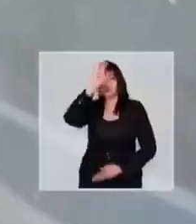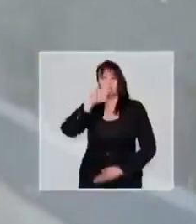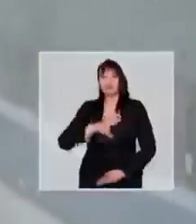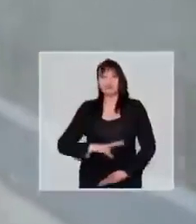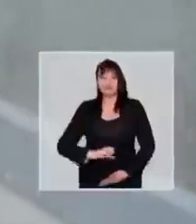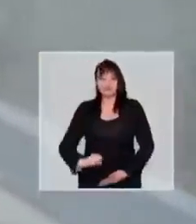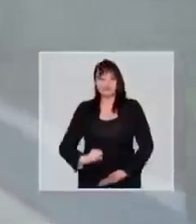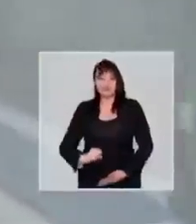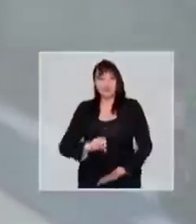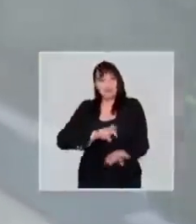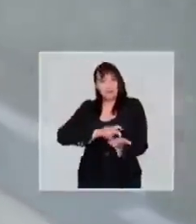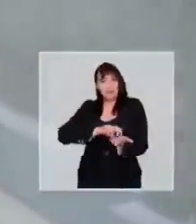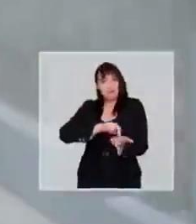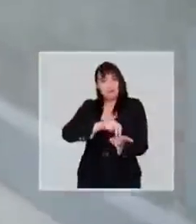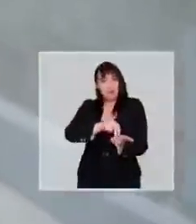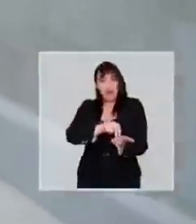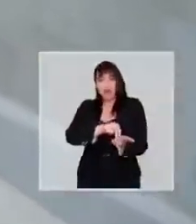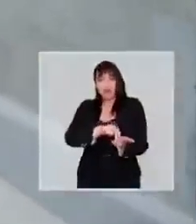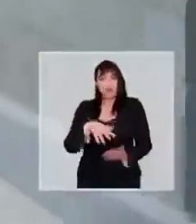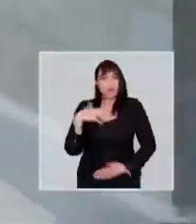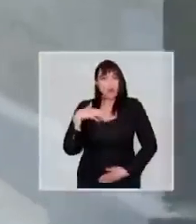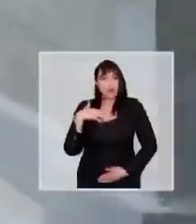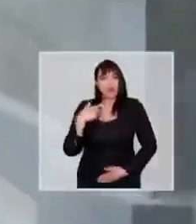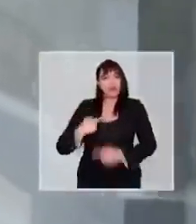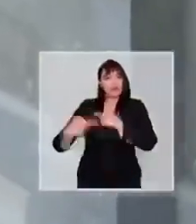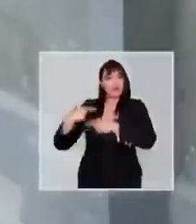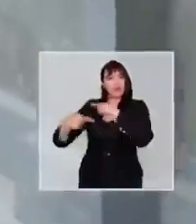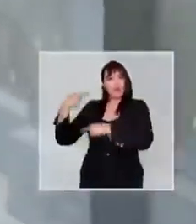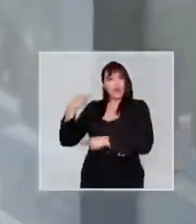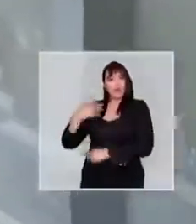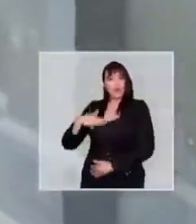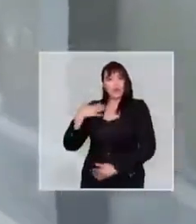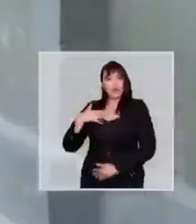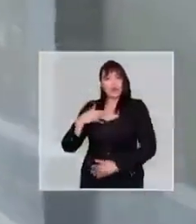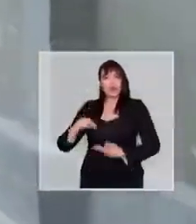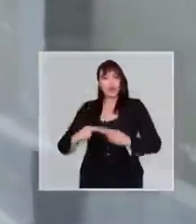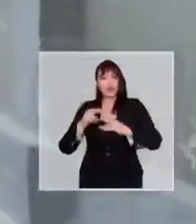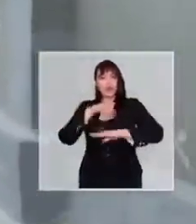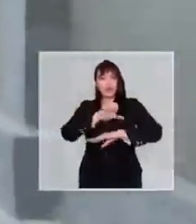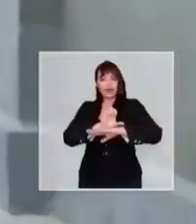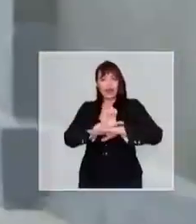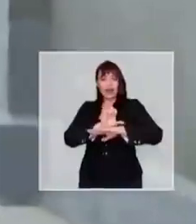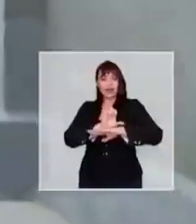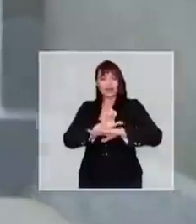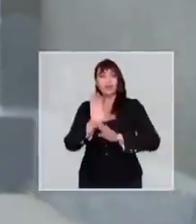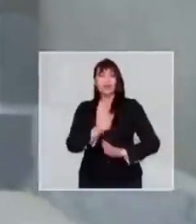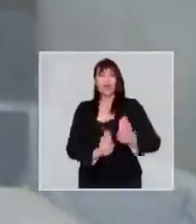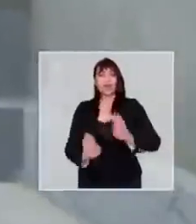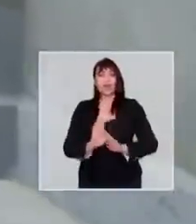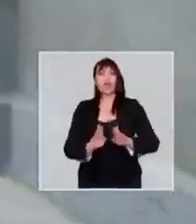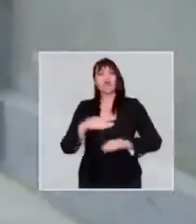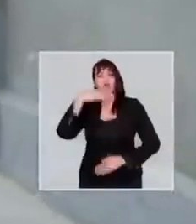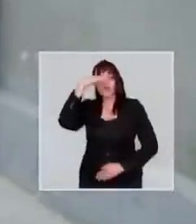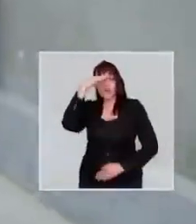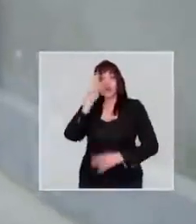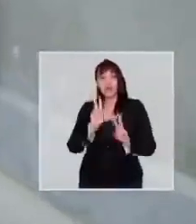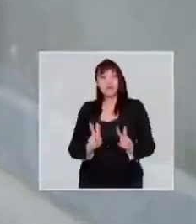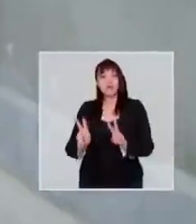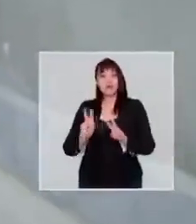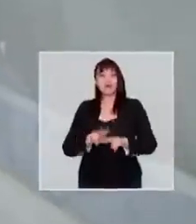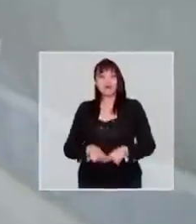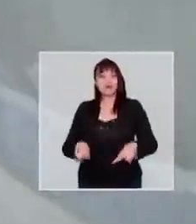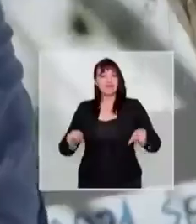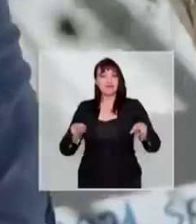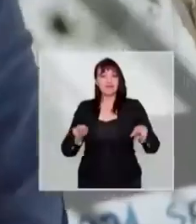aborto. Y daremos los primeros pasos, los más importantes en nuestra historia para construir un Estado protector. Con confianza, en paz,